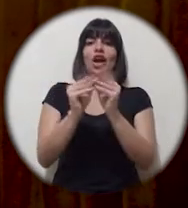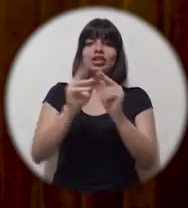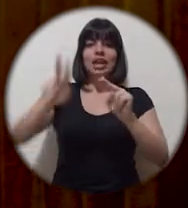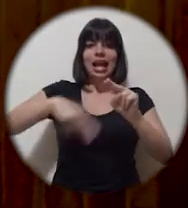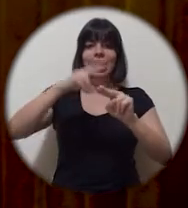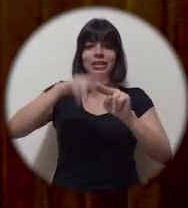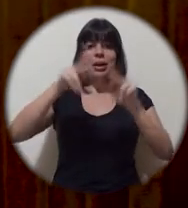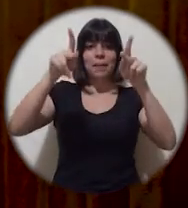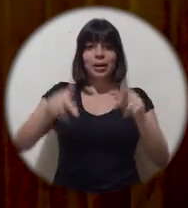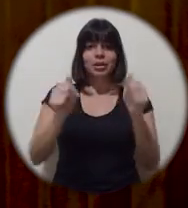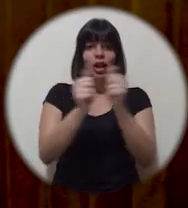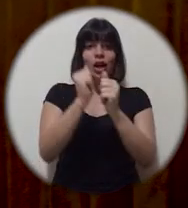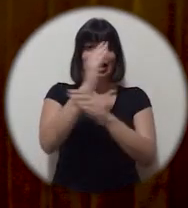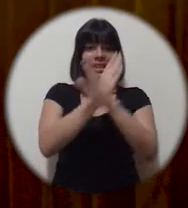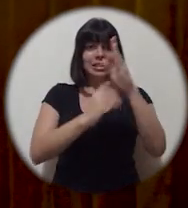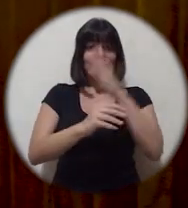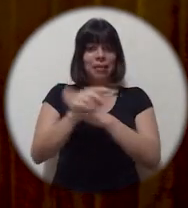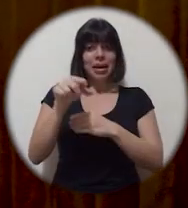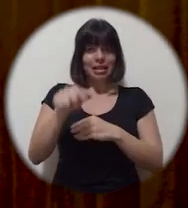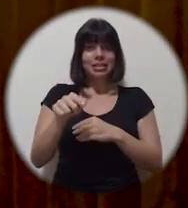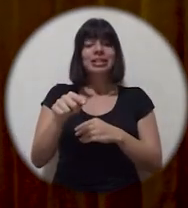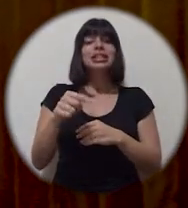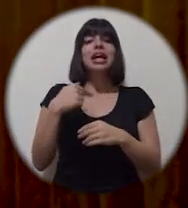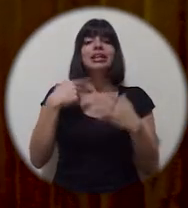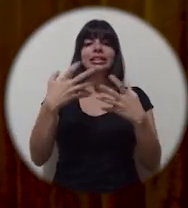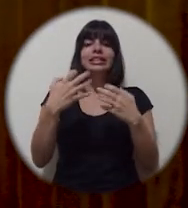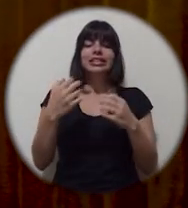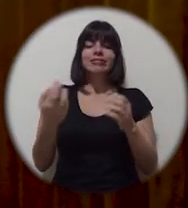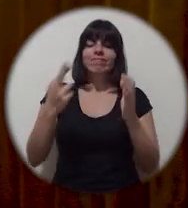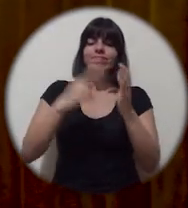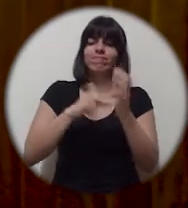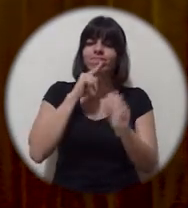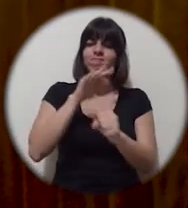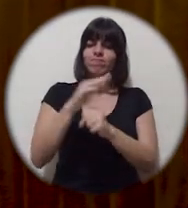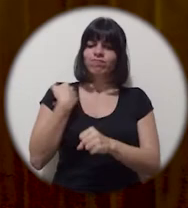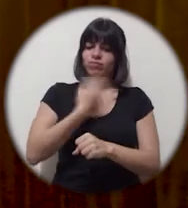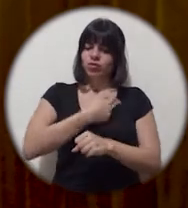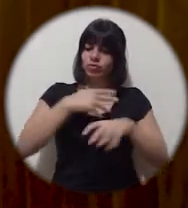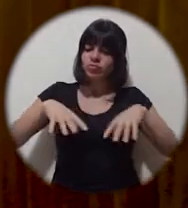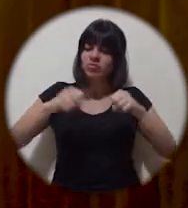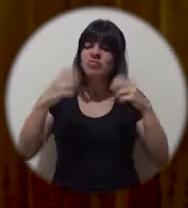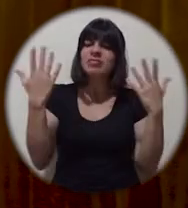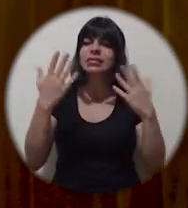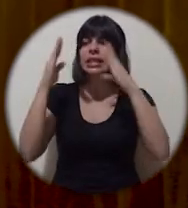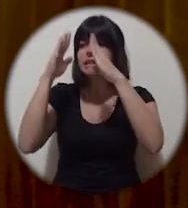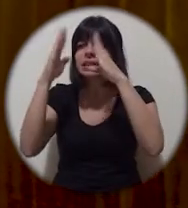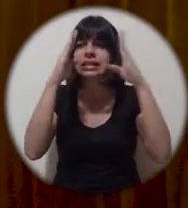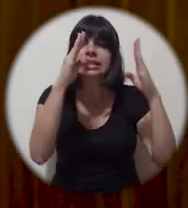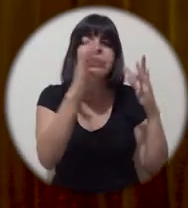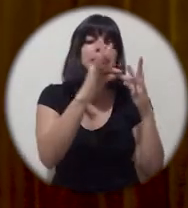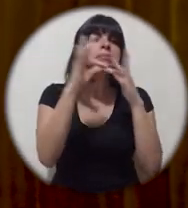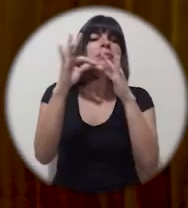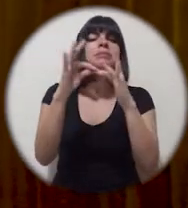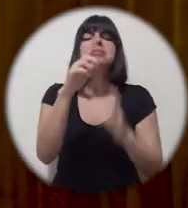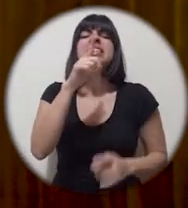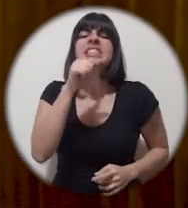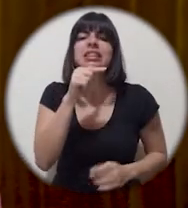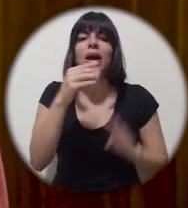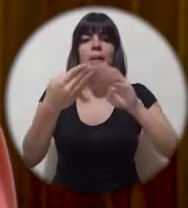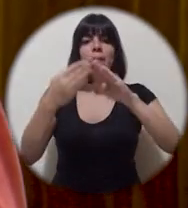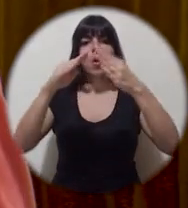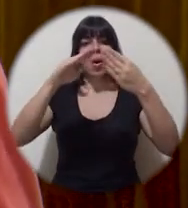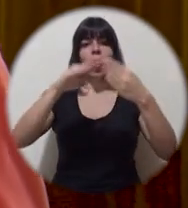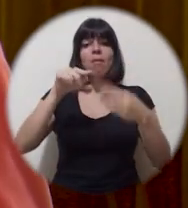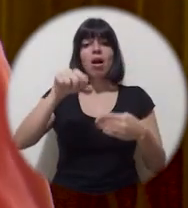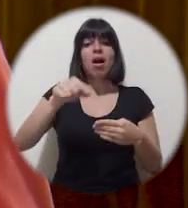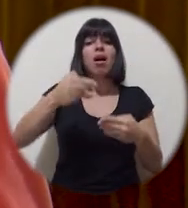Personas con Discapacidad, queremos reafirmar el compromiso que asumimos de atender de manera preferente a las poblaciones